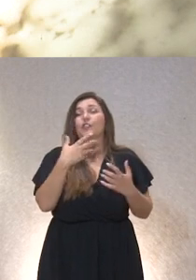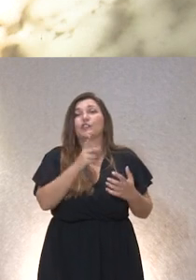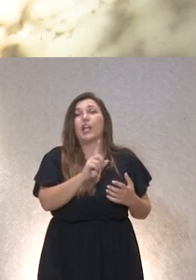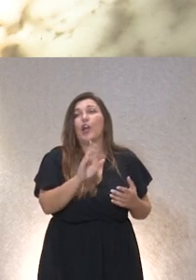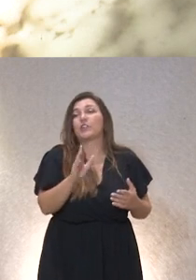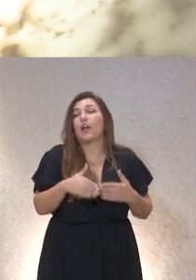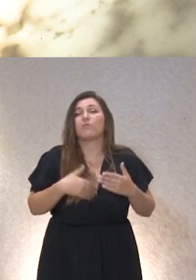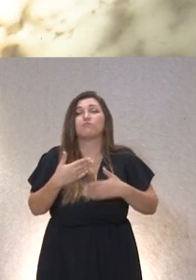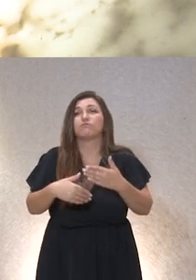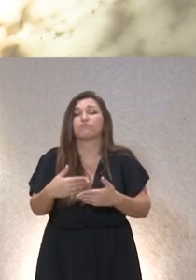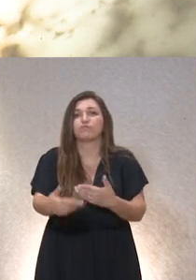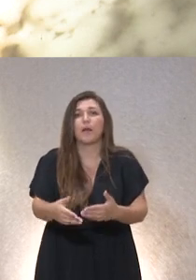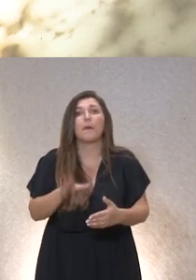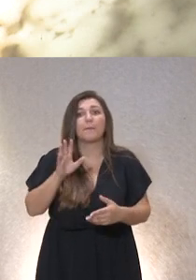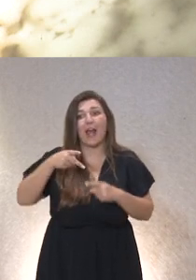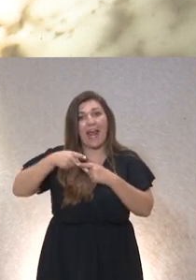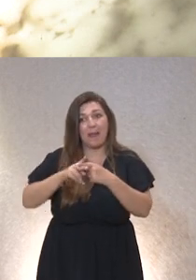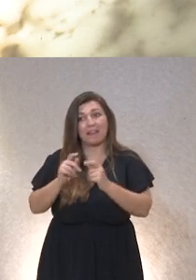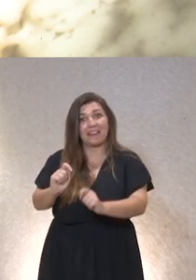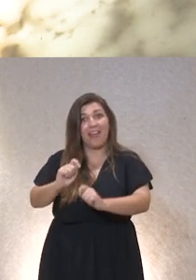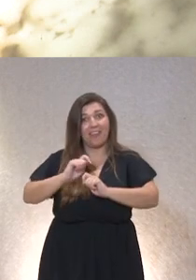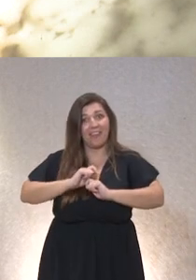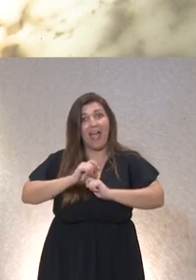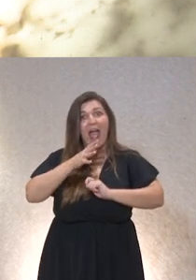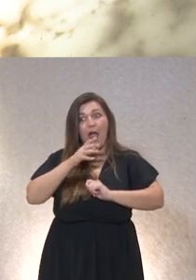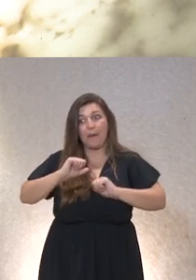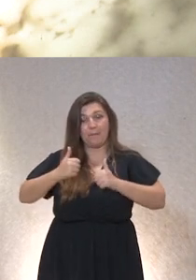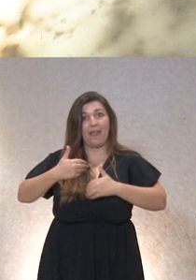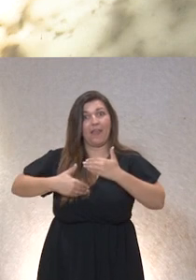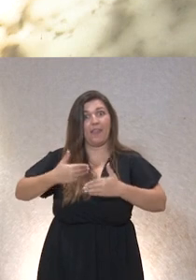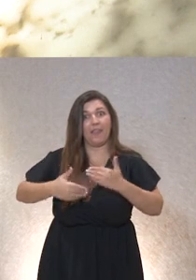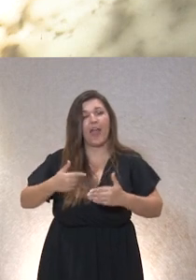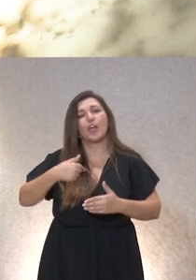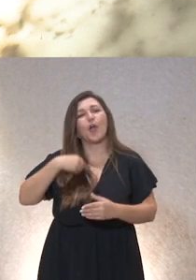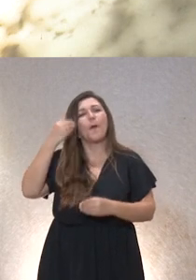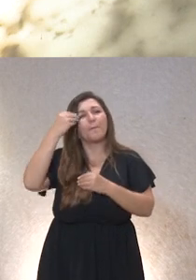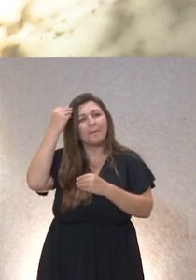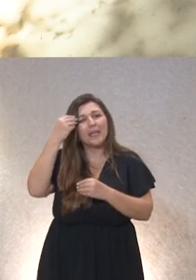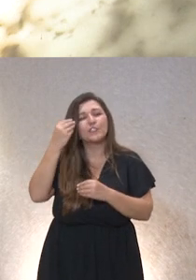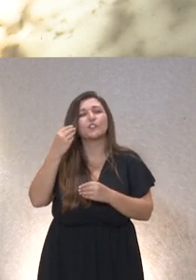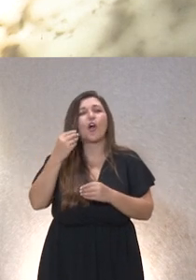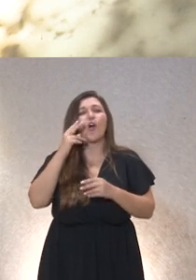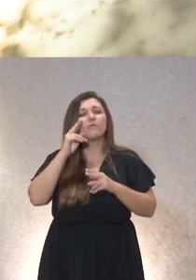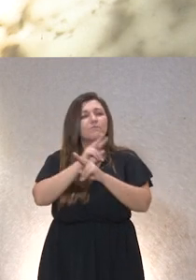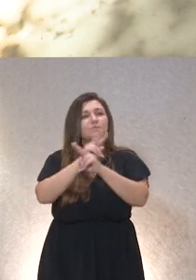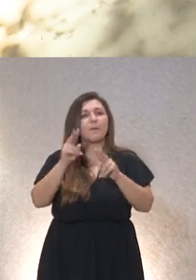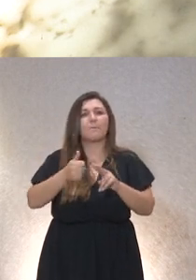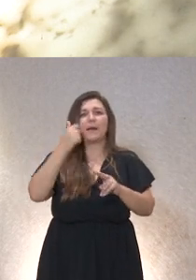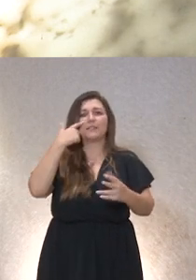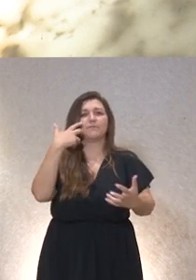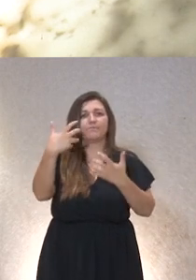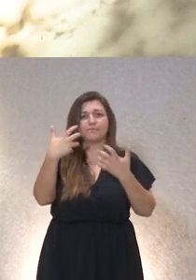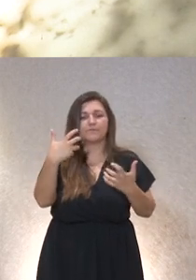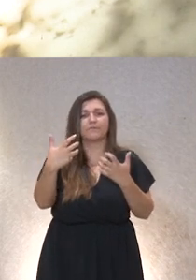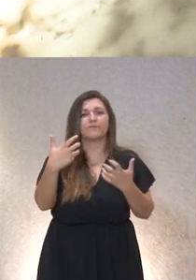herramienta y con todo lo que se está llevando a cabo yo creo que vamos cada vez se va a hacer más visible y